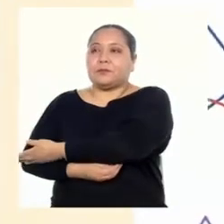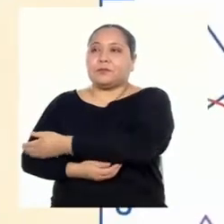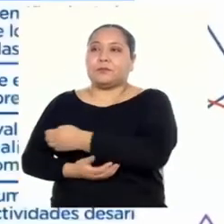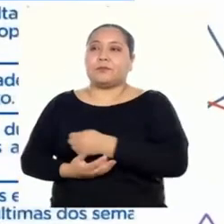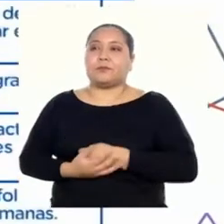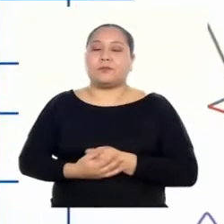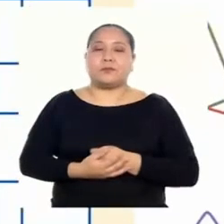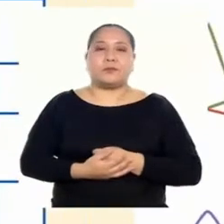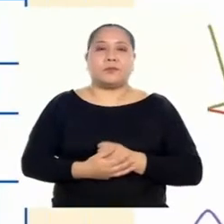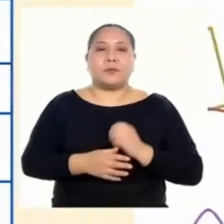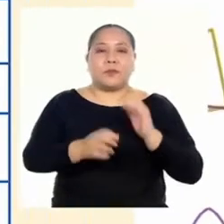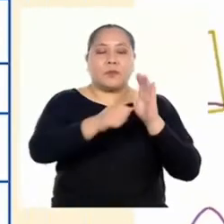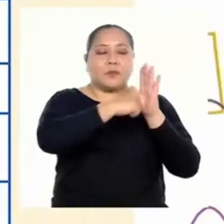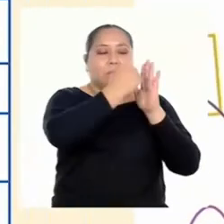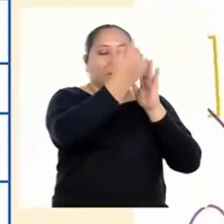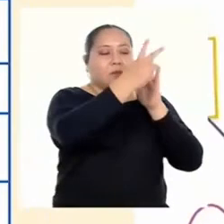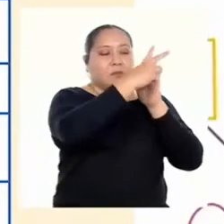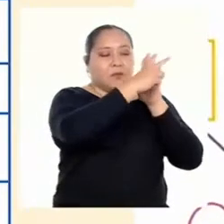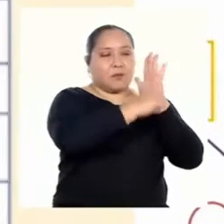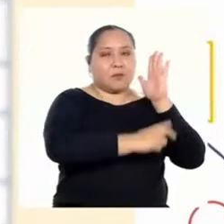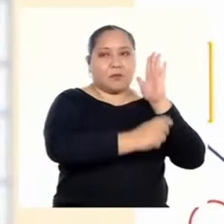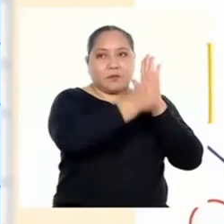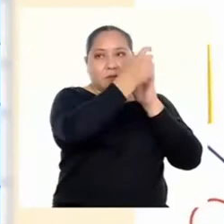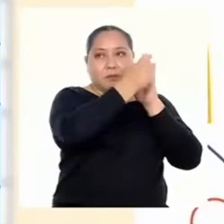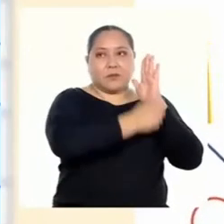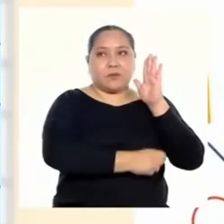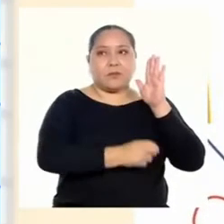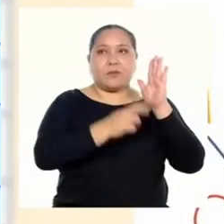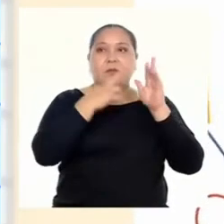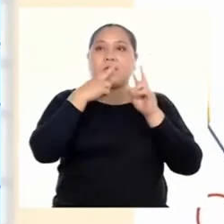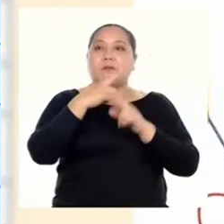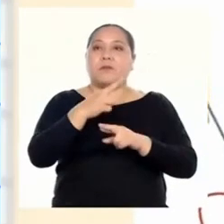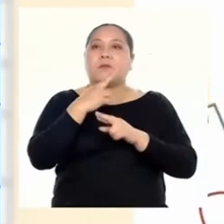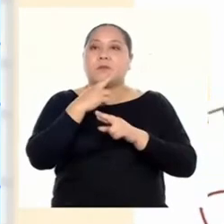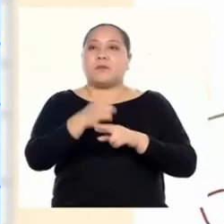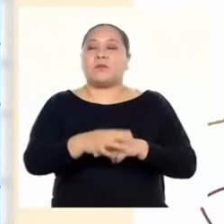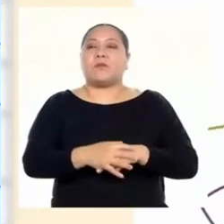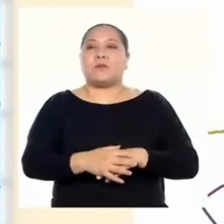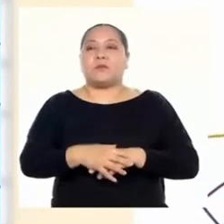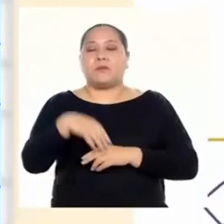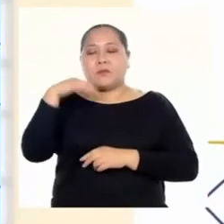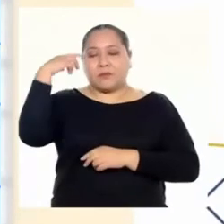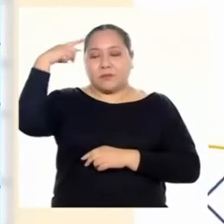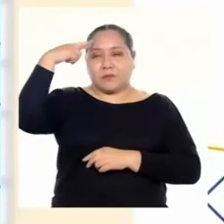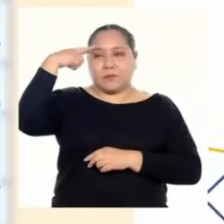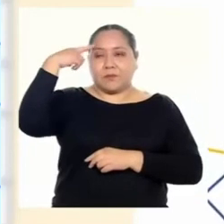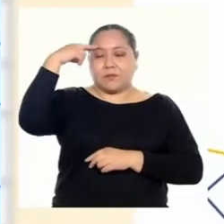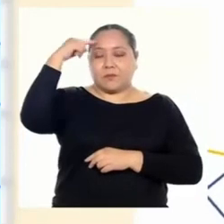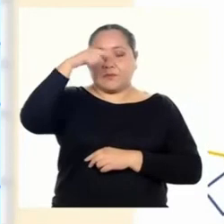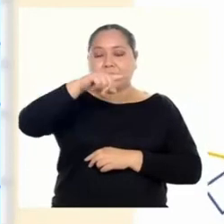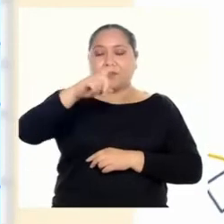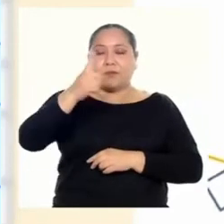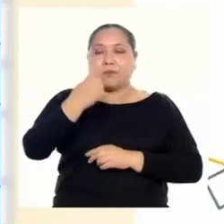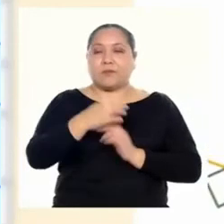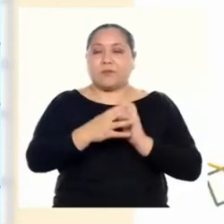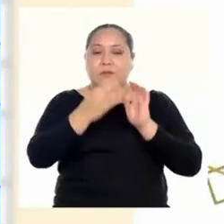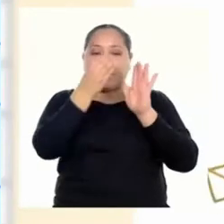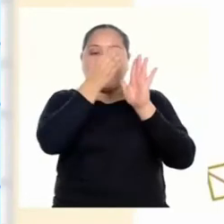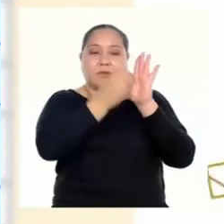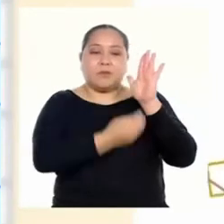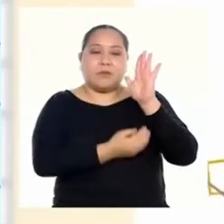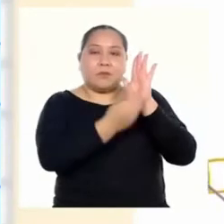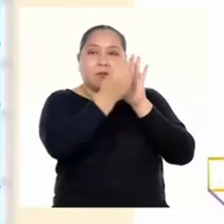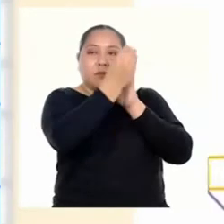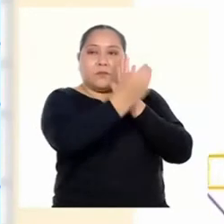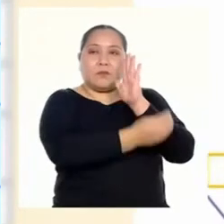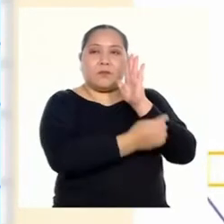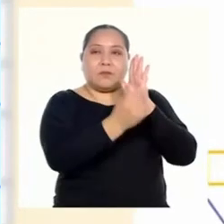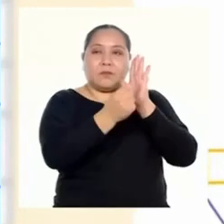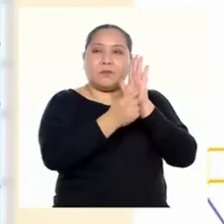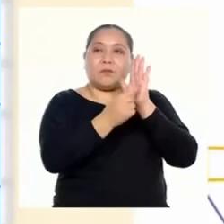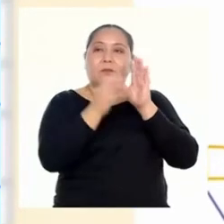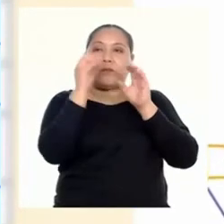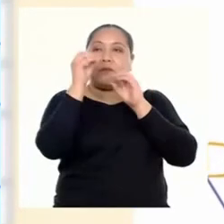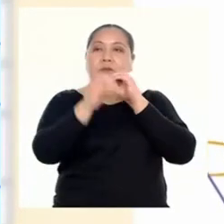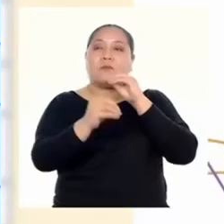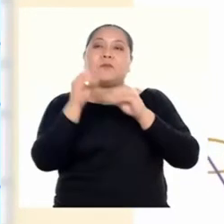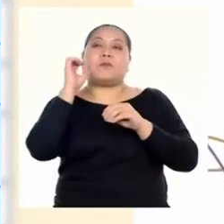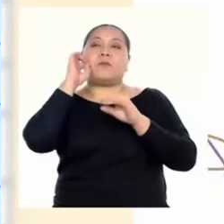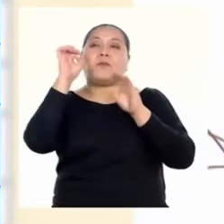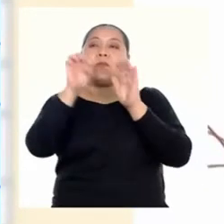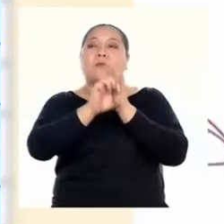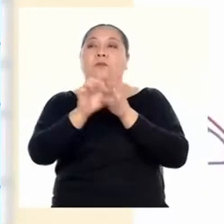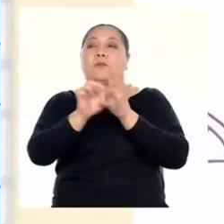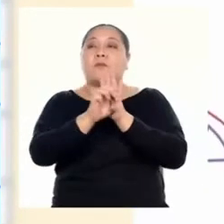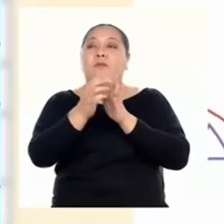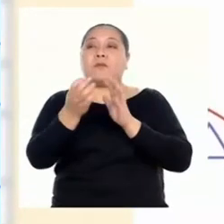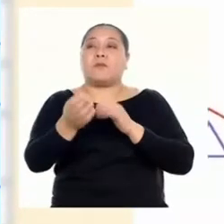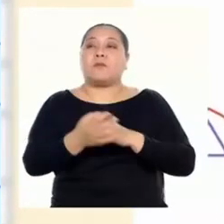En la otra, responderás a las reflexiones de la primera columna. Con esto, ustedes podrán plantear ejemplos de